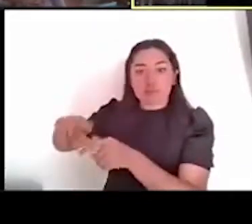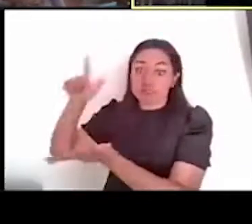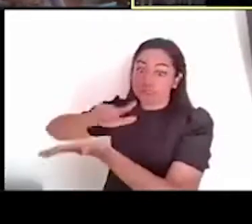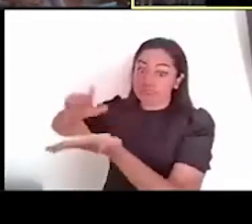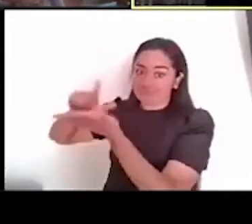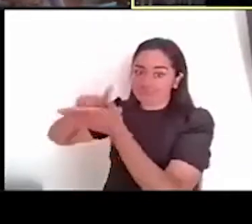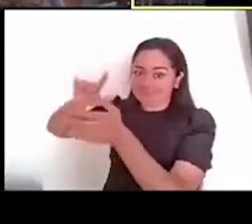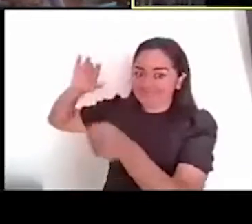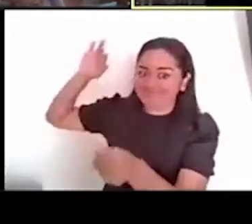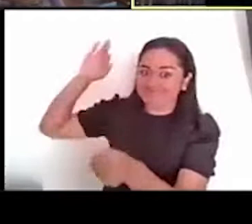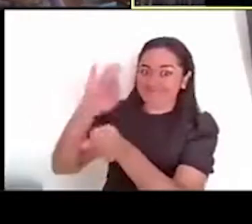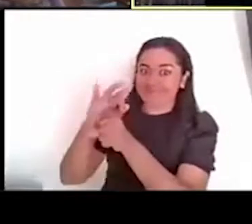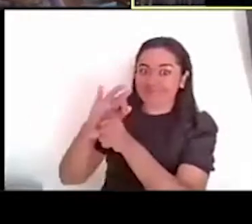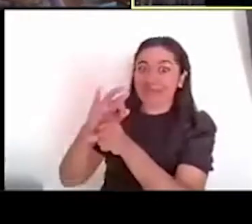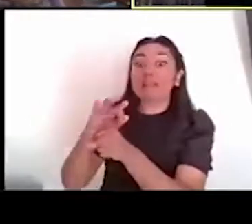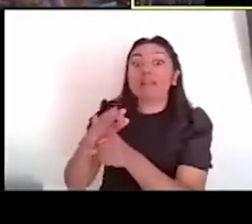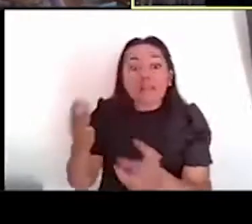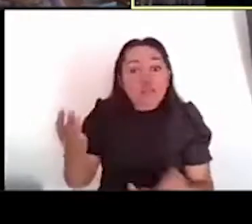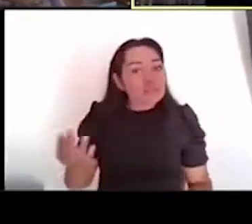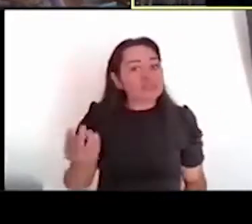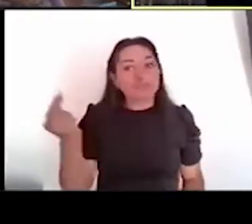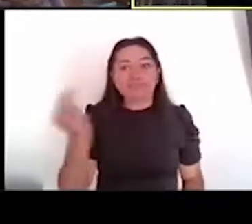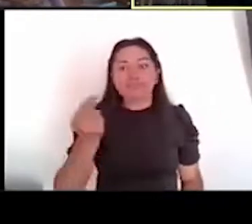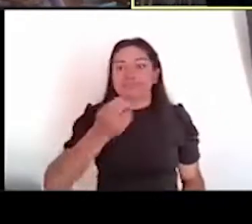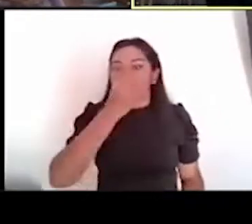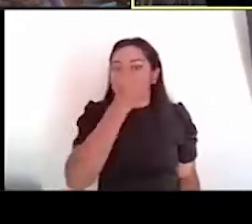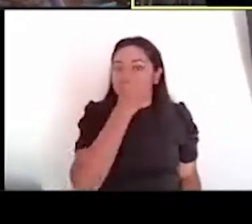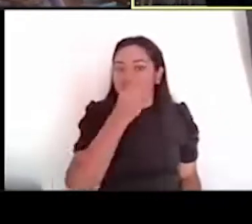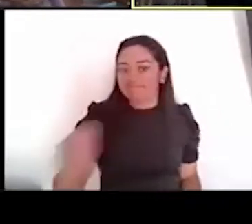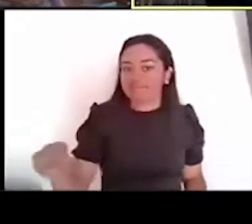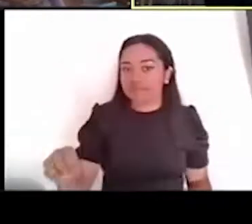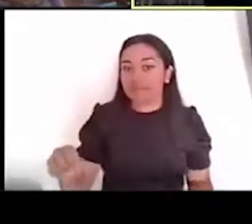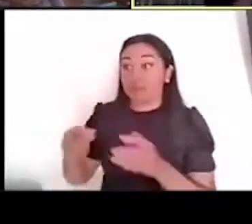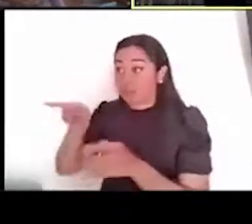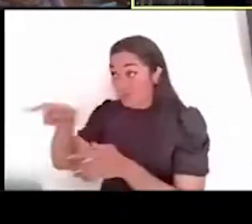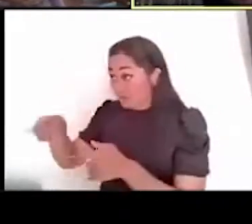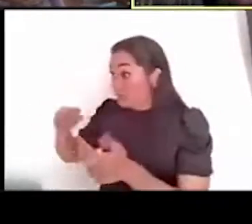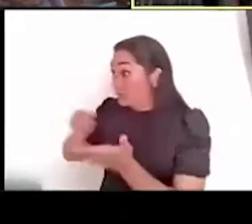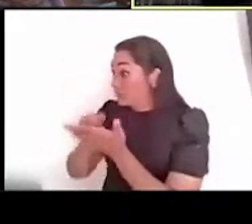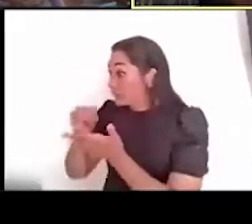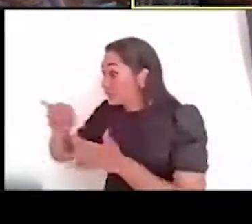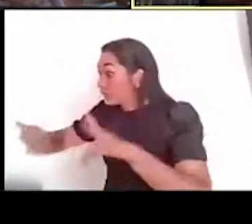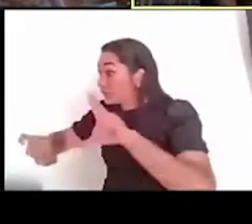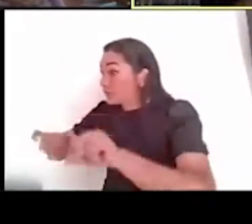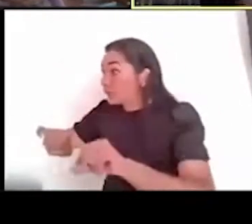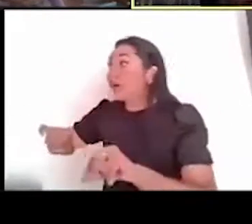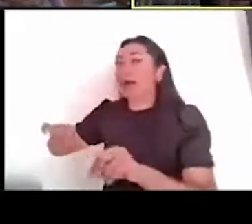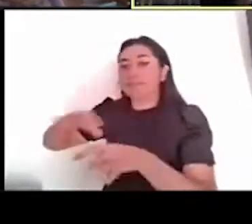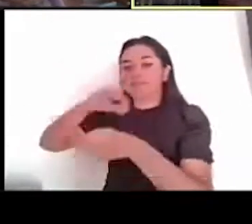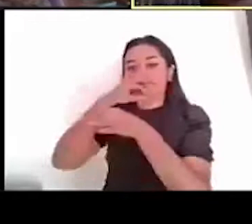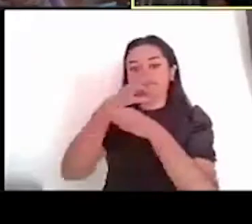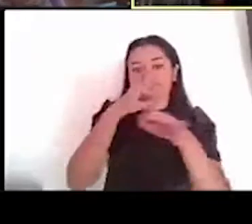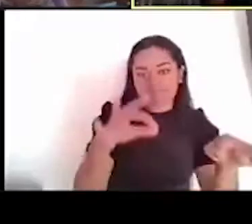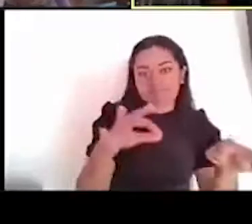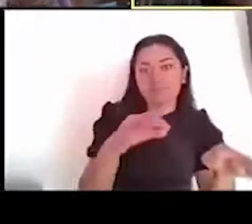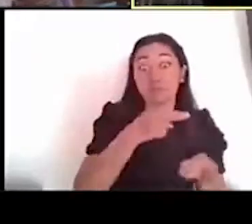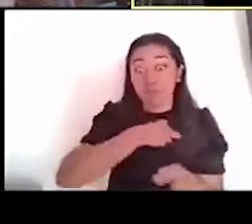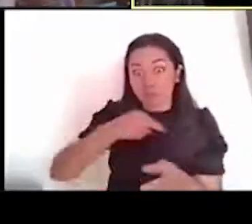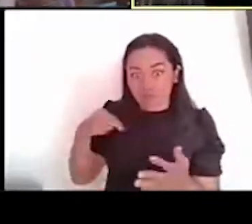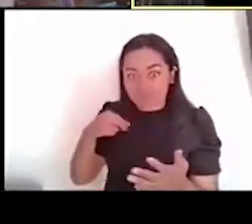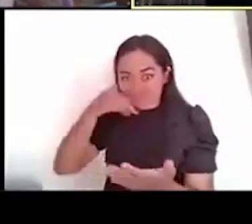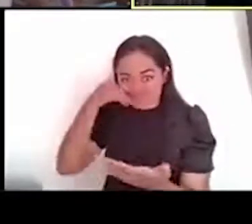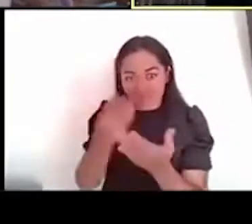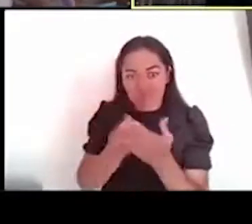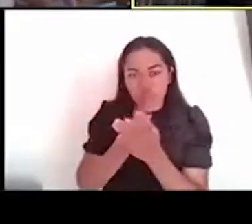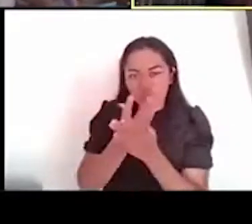la obligación todos de notificar para que se hagan los convenios, si nosotros podamos generar un proyecto de investigación,